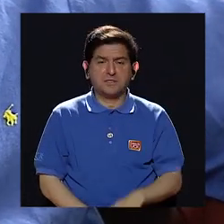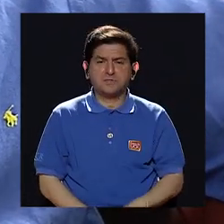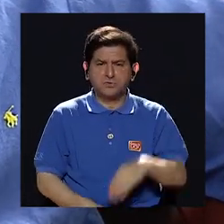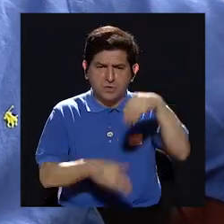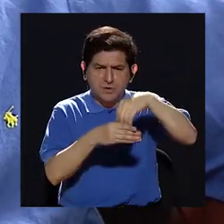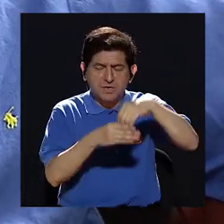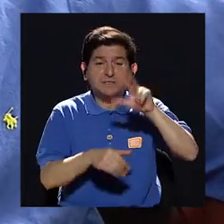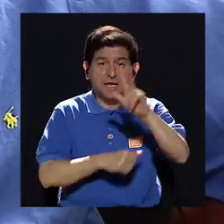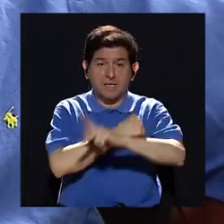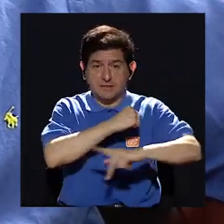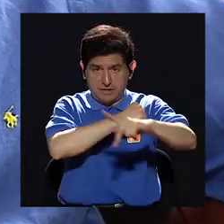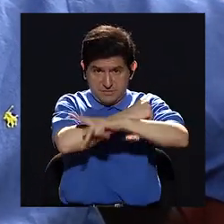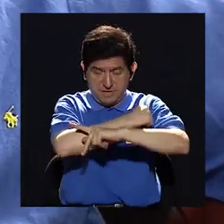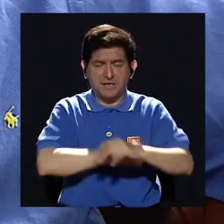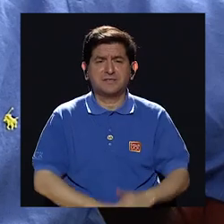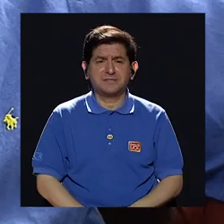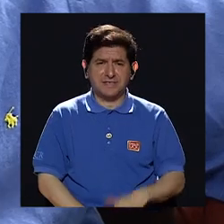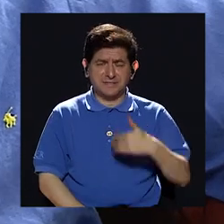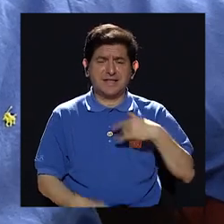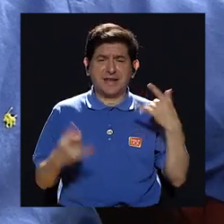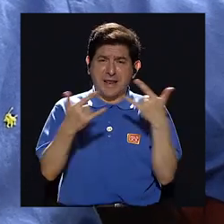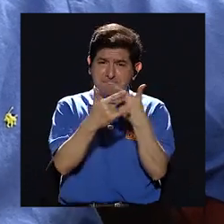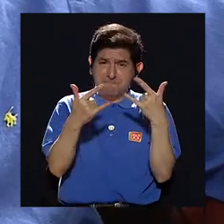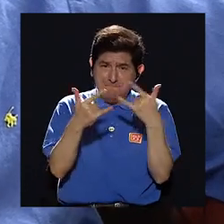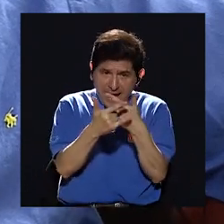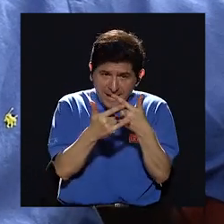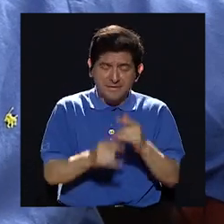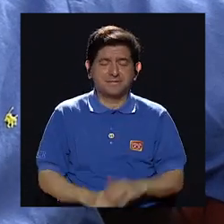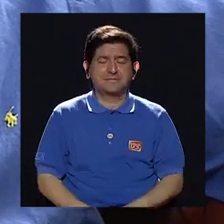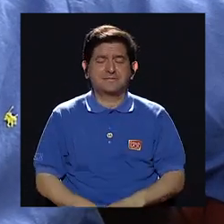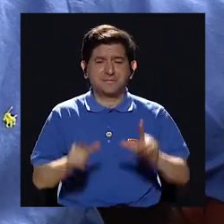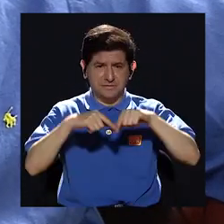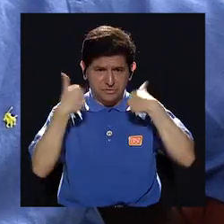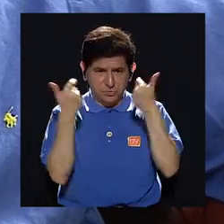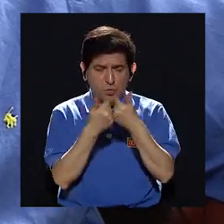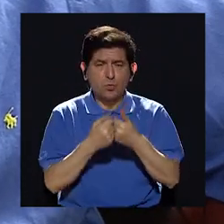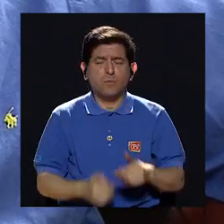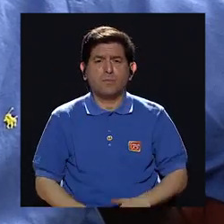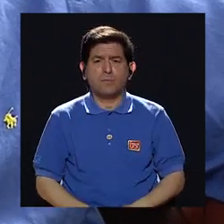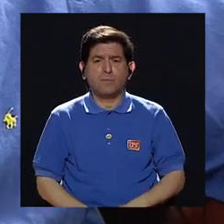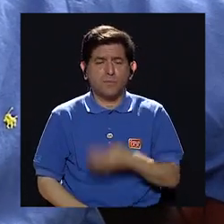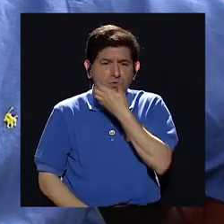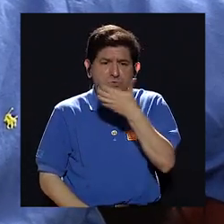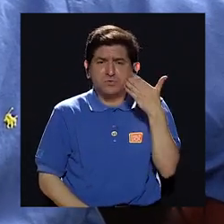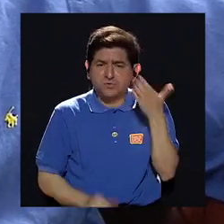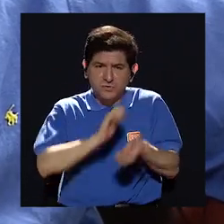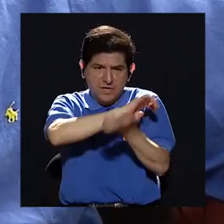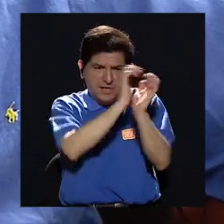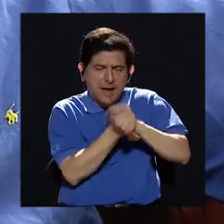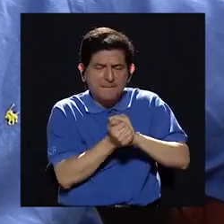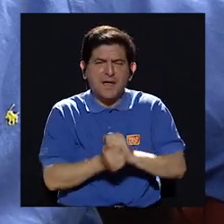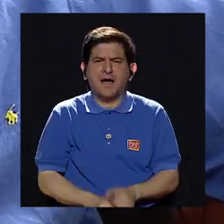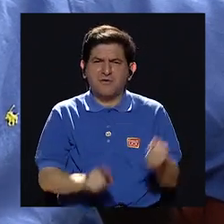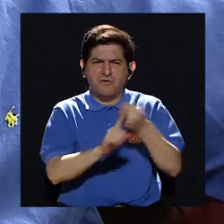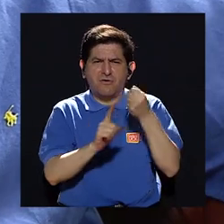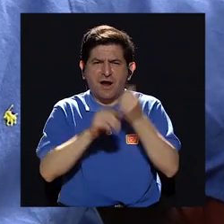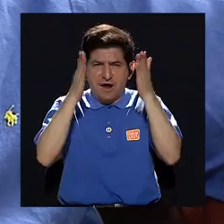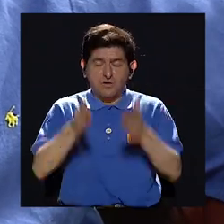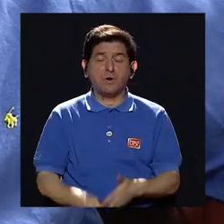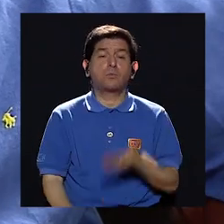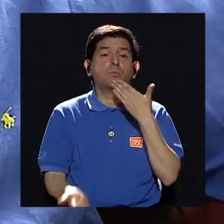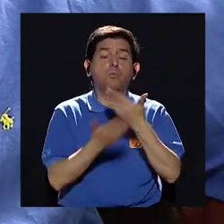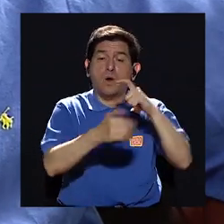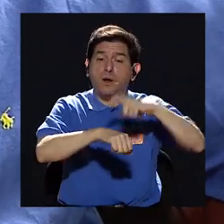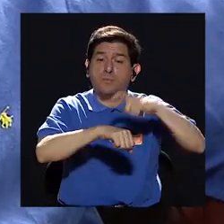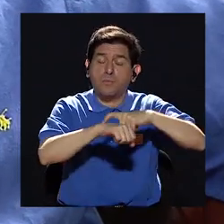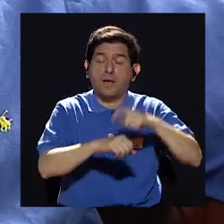en esos tres países que tuvieron maras, donde los guerrilleros se convirtieron en pandilleros. Y en buena hora que